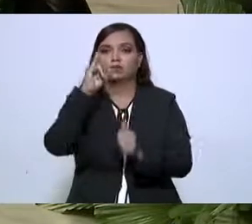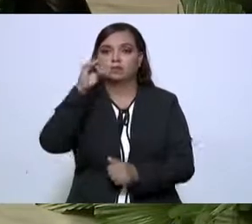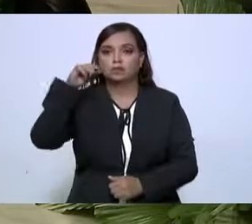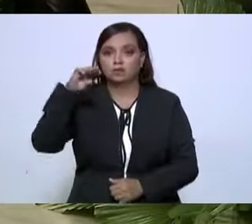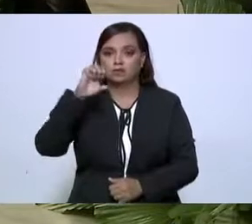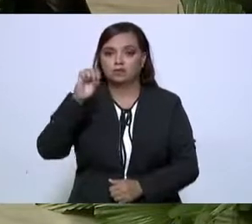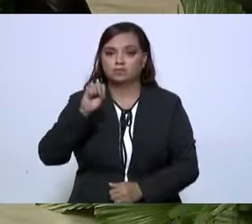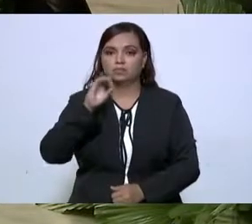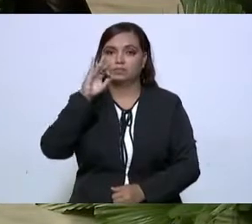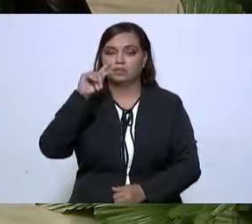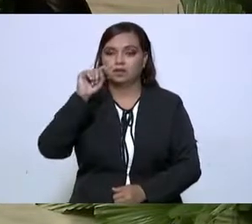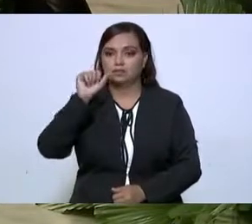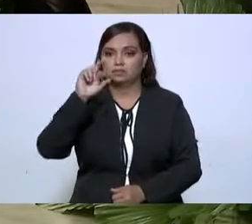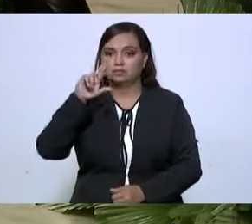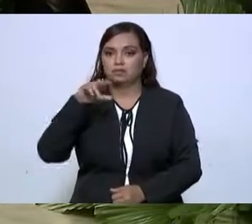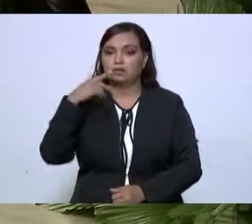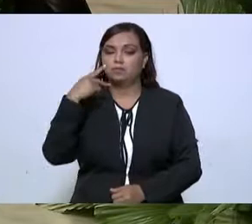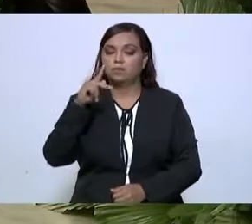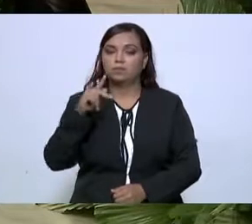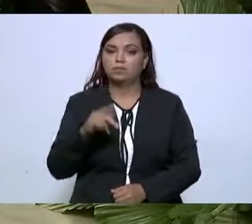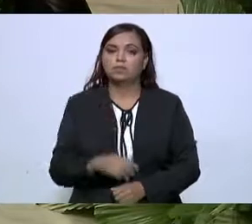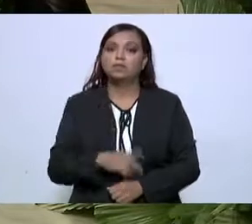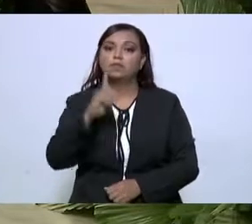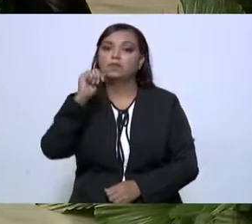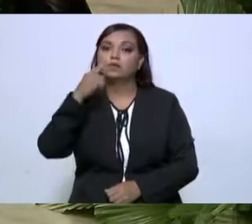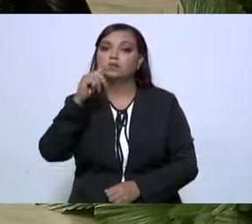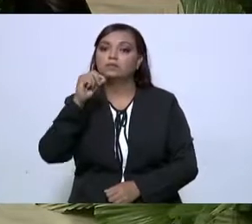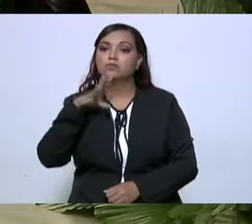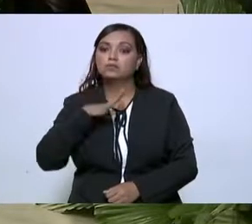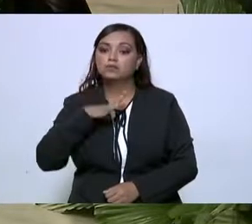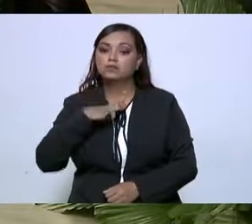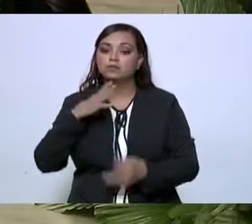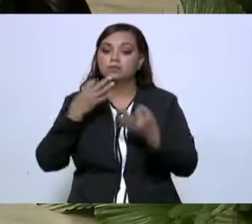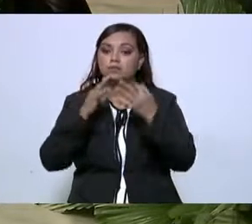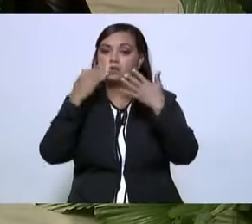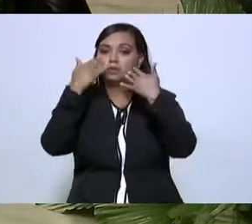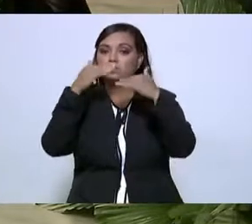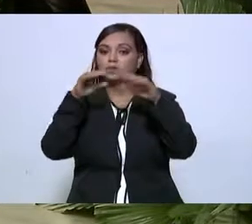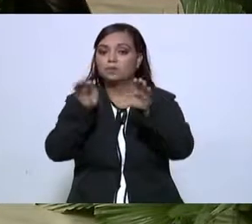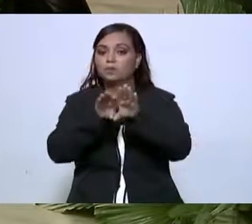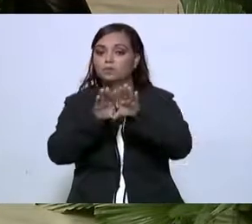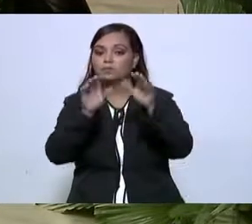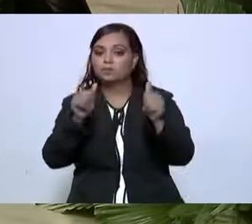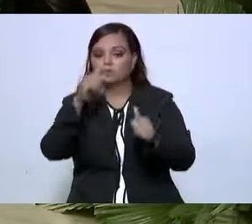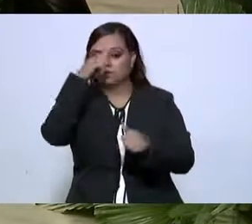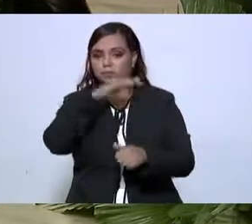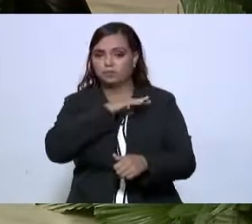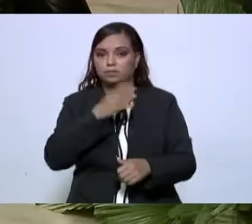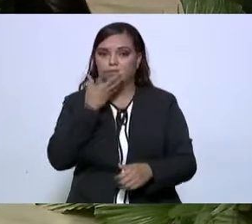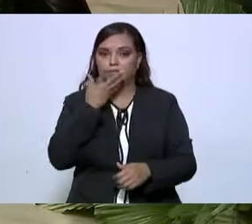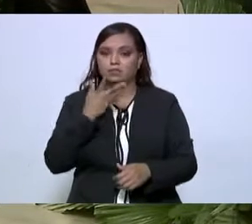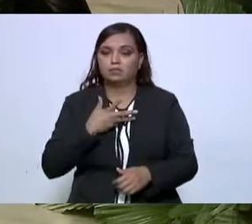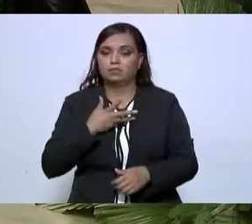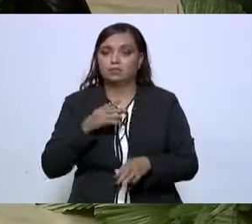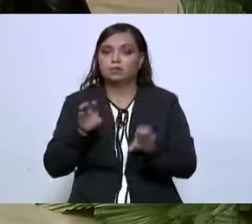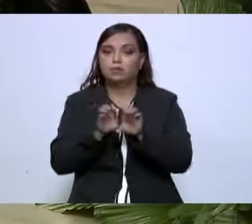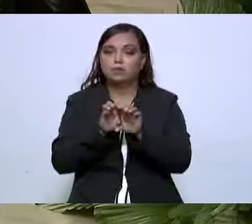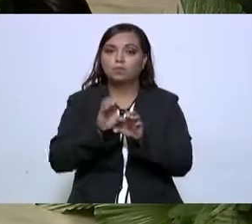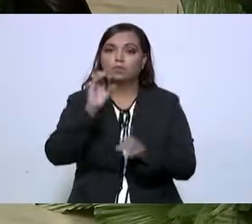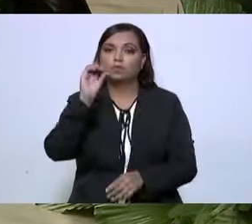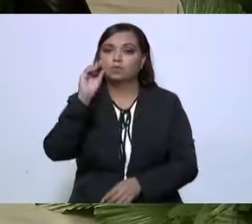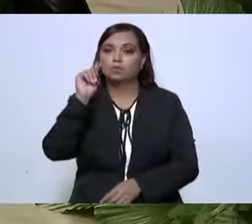-Bienestar y su diagnóstico de campo en el territorio sobre la infraestructura para determinar cobertura e